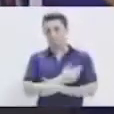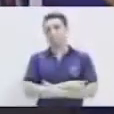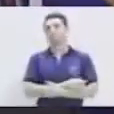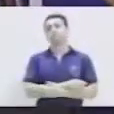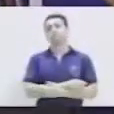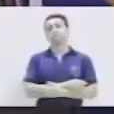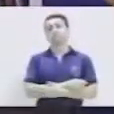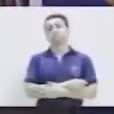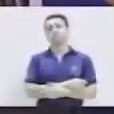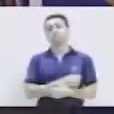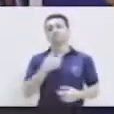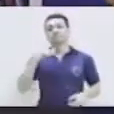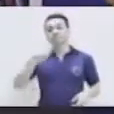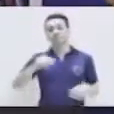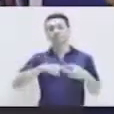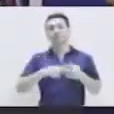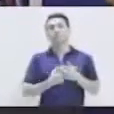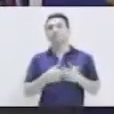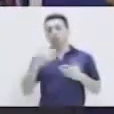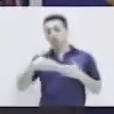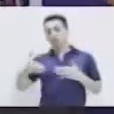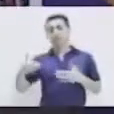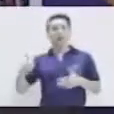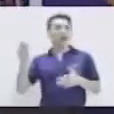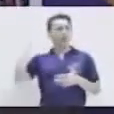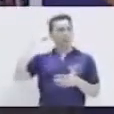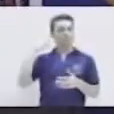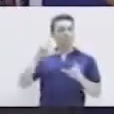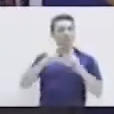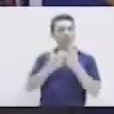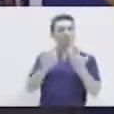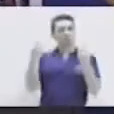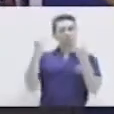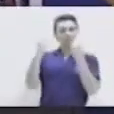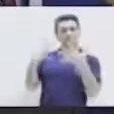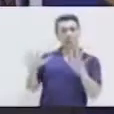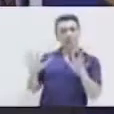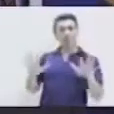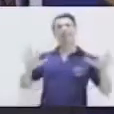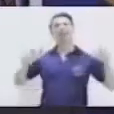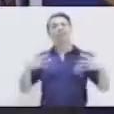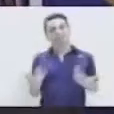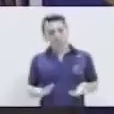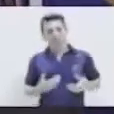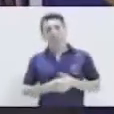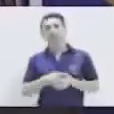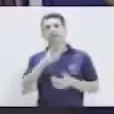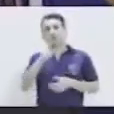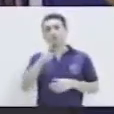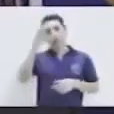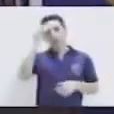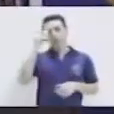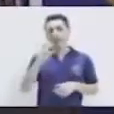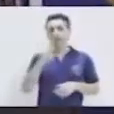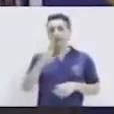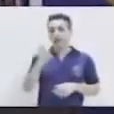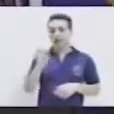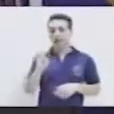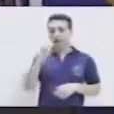vamos a iniciar con algo que hemos aprendido en las clases anteriores. ¿Te recuerdas que aprendiste lo que es la retaíla?